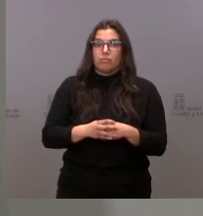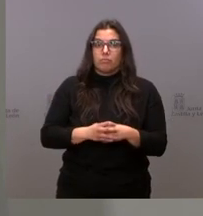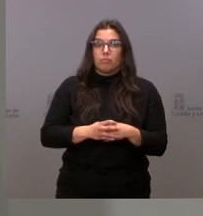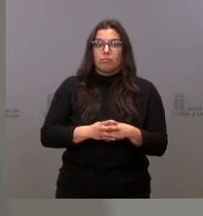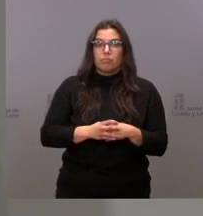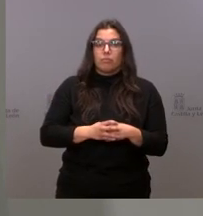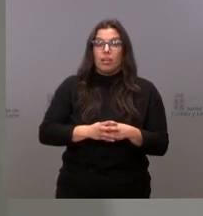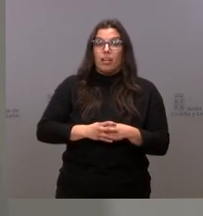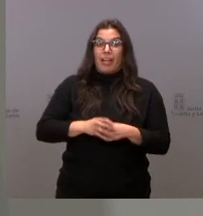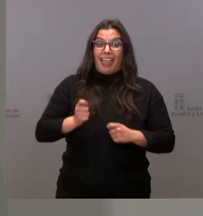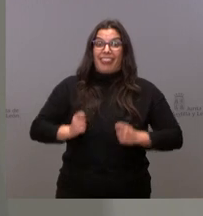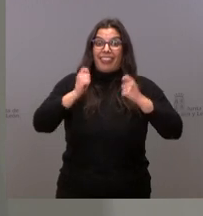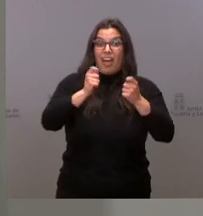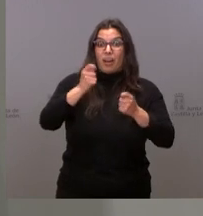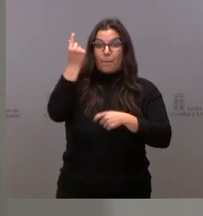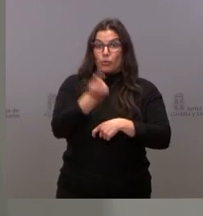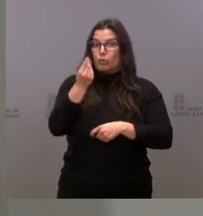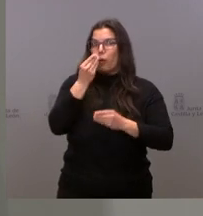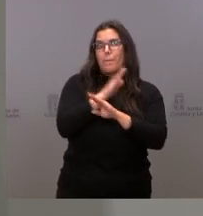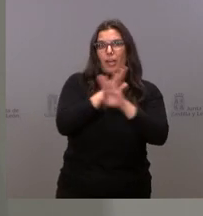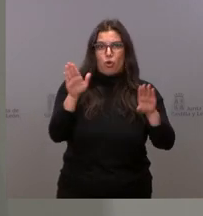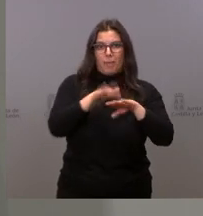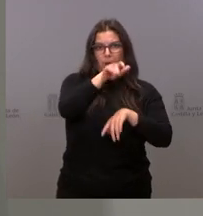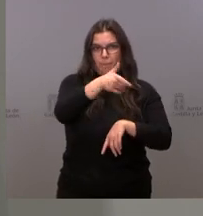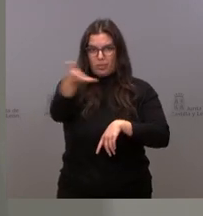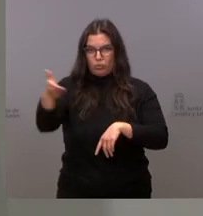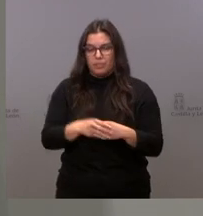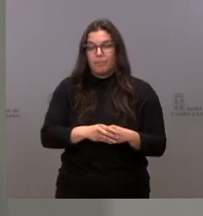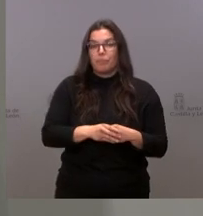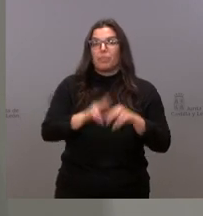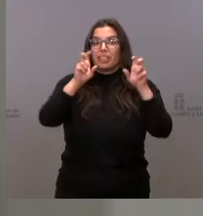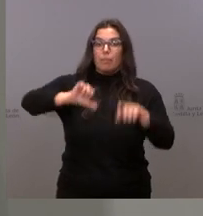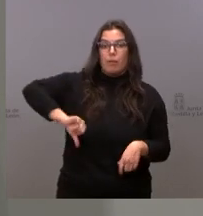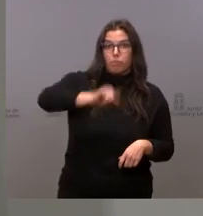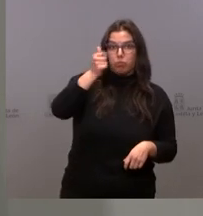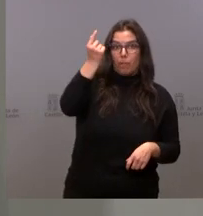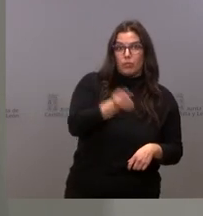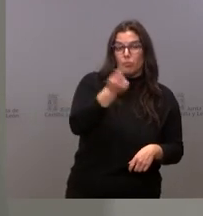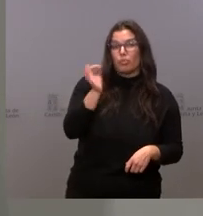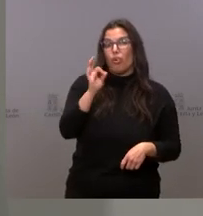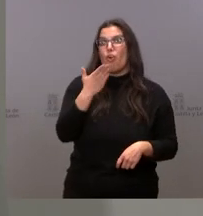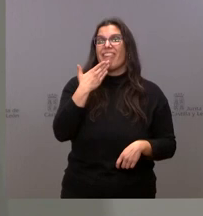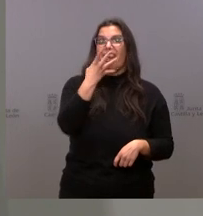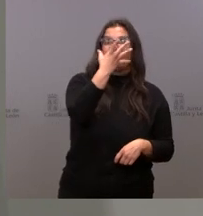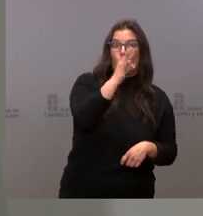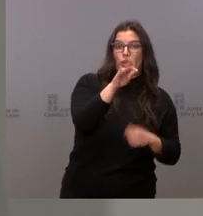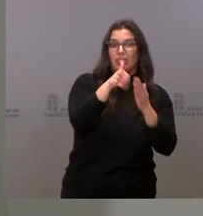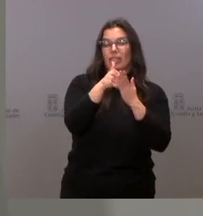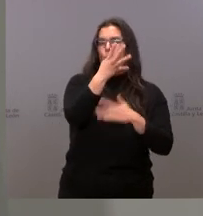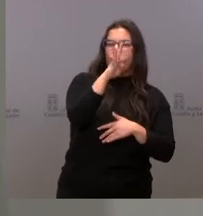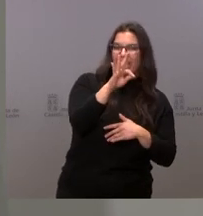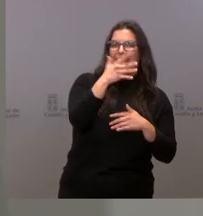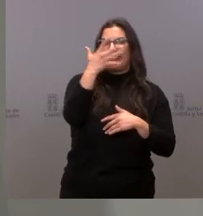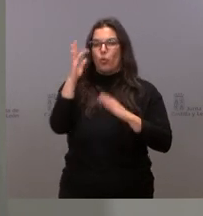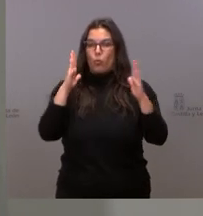ciudadanos el mejor presupuesto posible. Sobre si vamos a tener presupuesto y sobre el ensanche de la pirámide poblacional. Bueno, la pirámide poblacional se